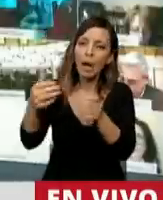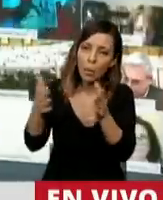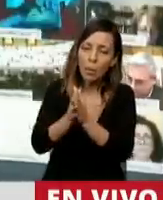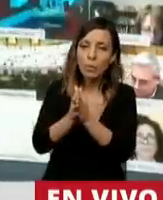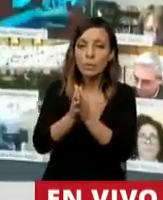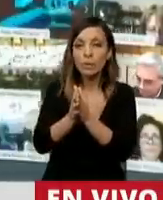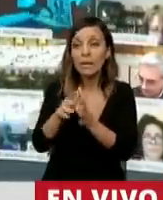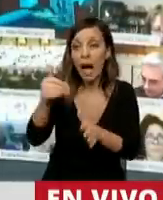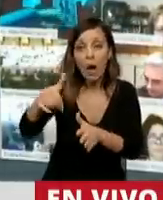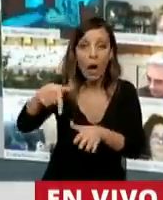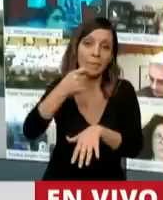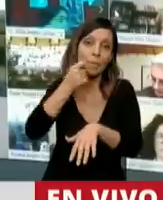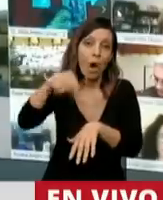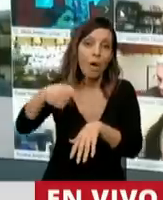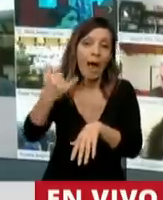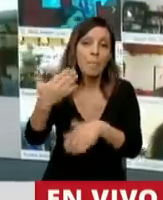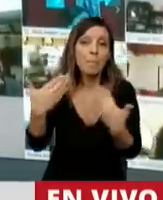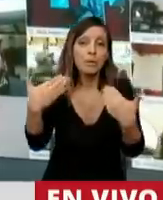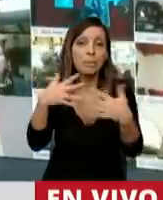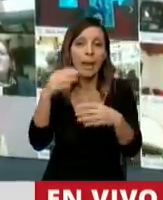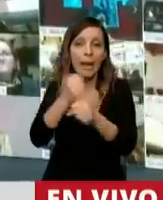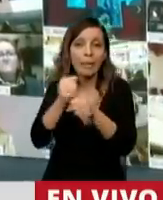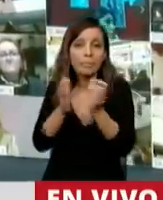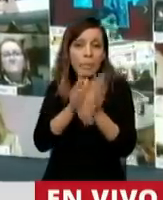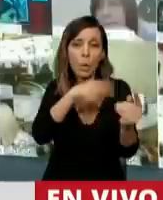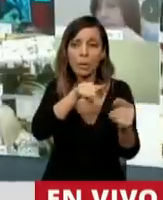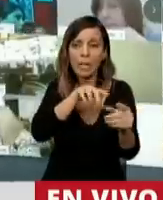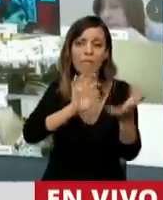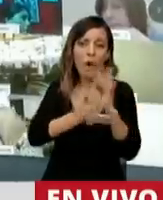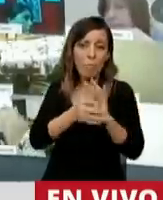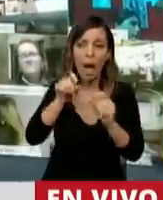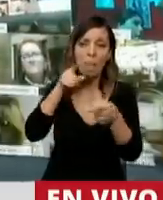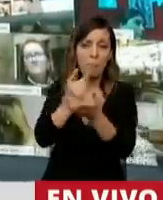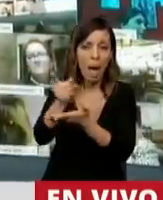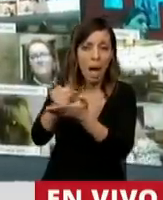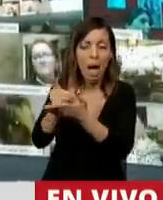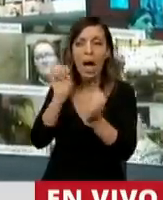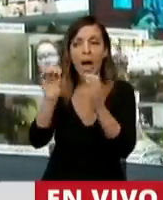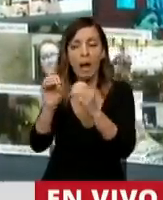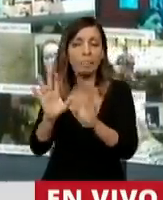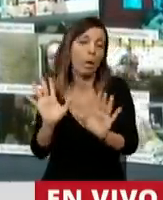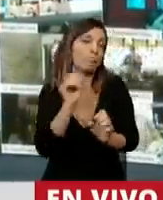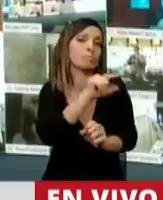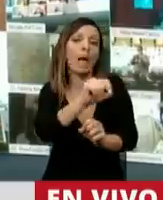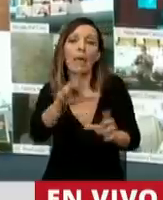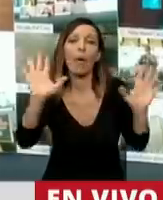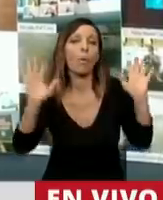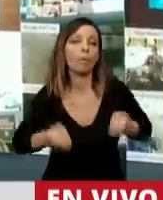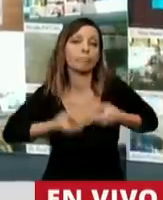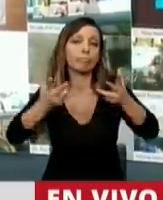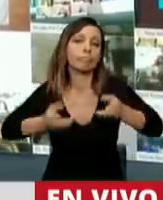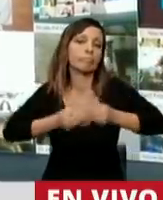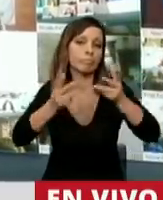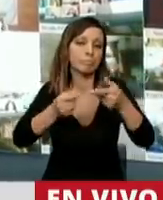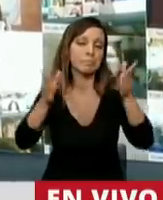cada vez que hay una oportunidad hay una catarata de divagues e insultos, bueno, allá cada uno con lo que quiera expresar. Pero lo